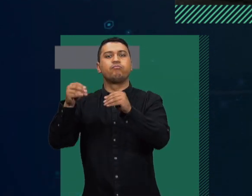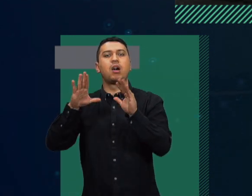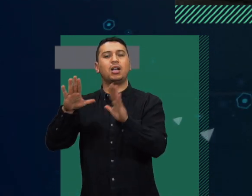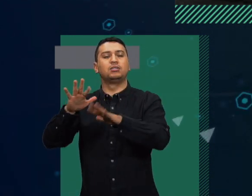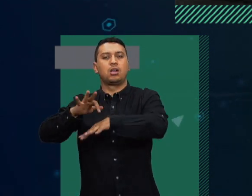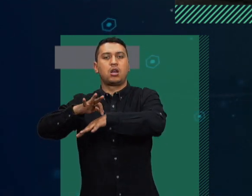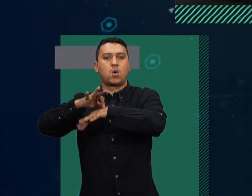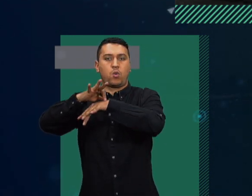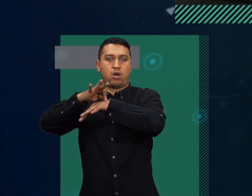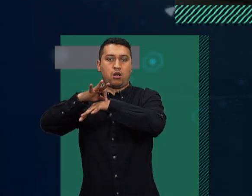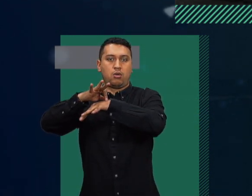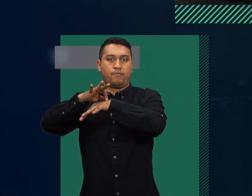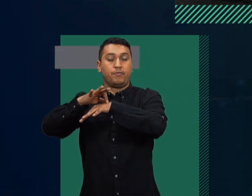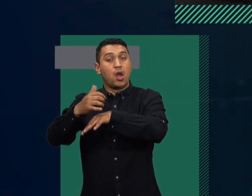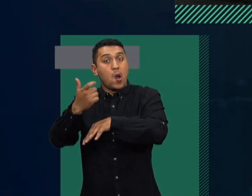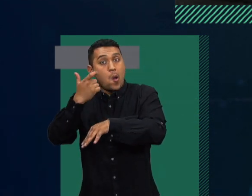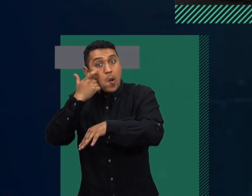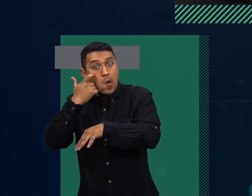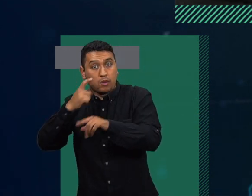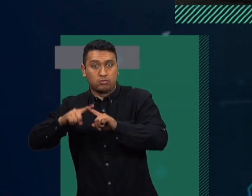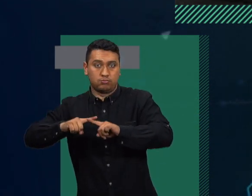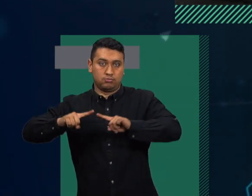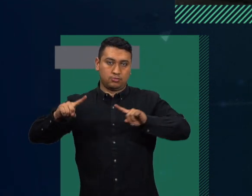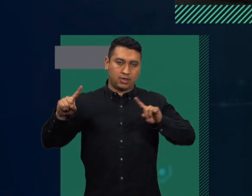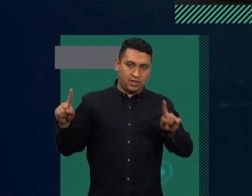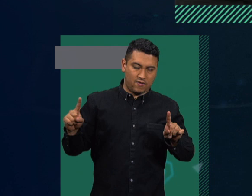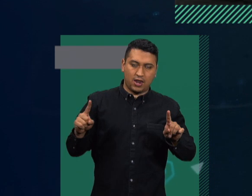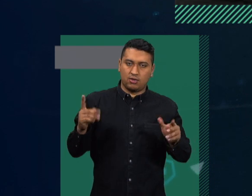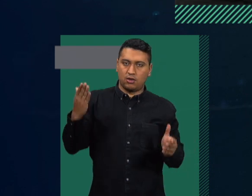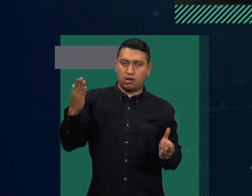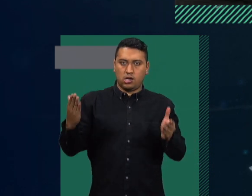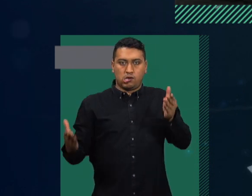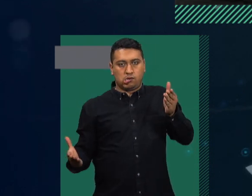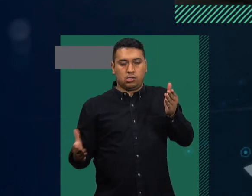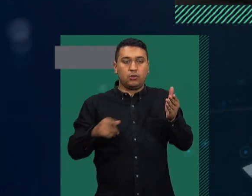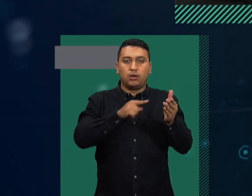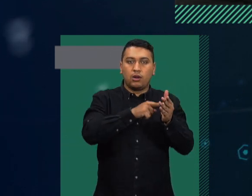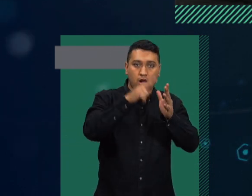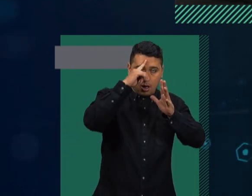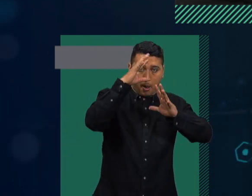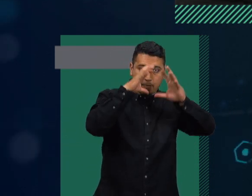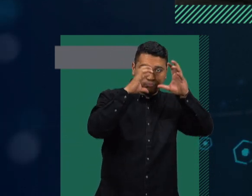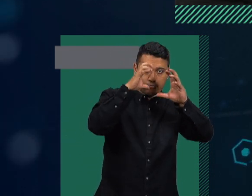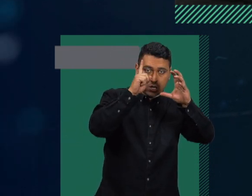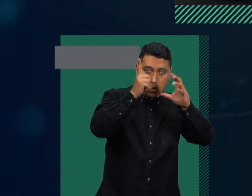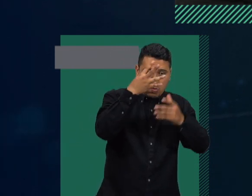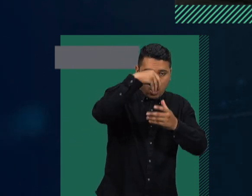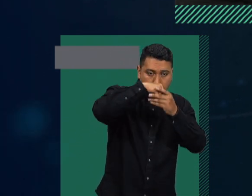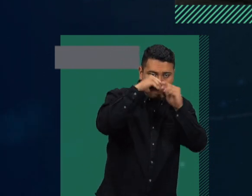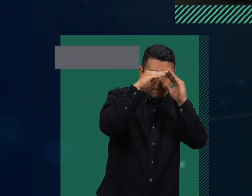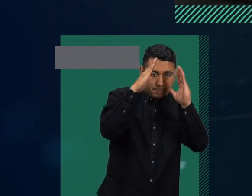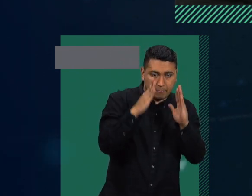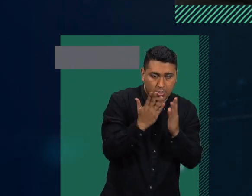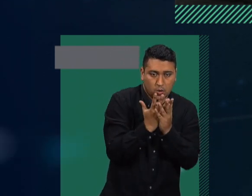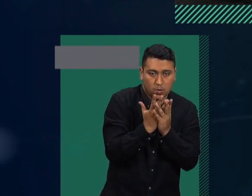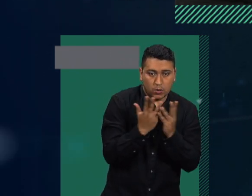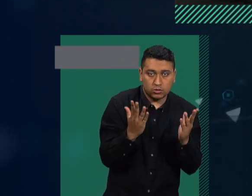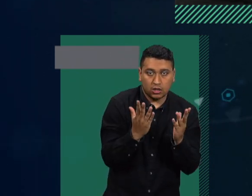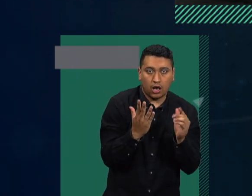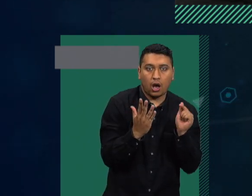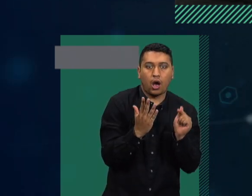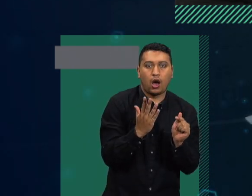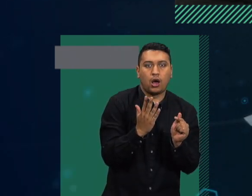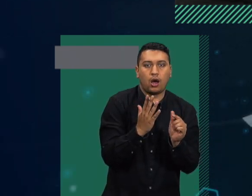polaco parlante porque el cerebro que se construye a merced de esas influencias es un cerebro en